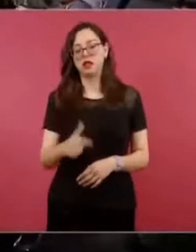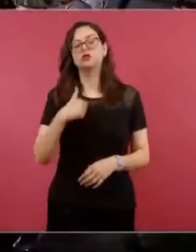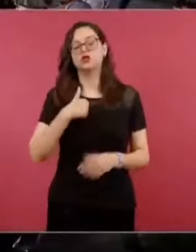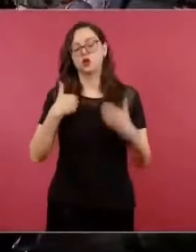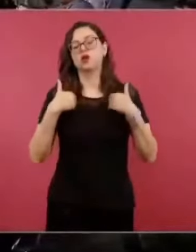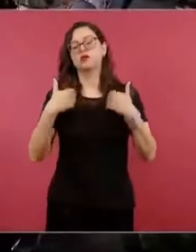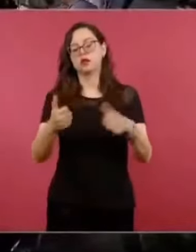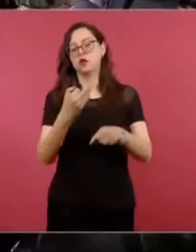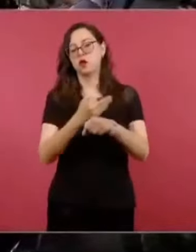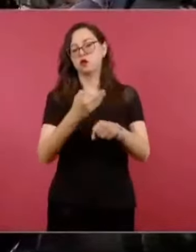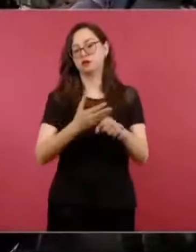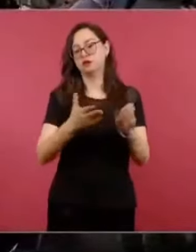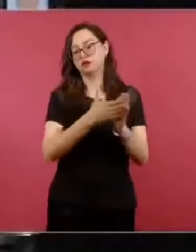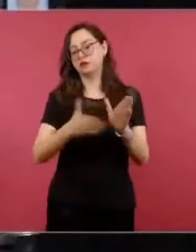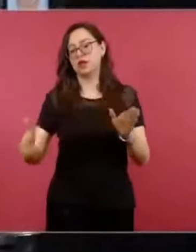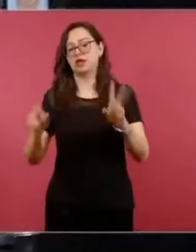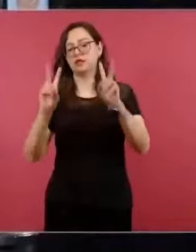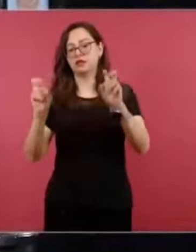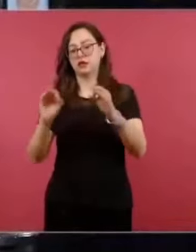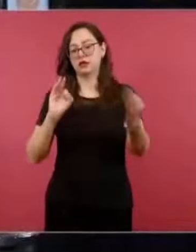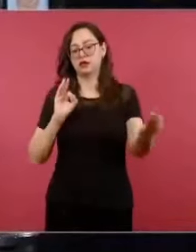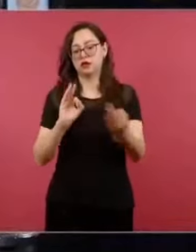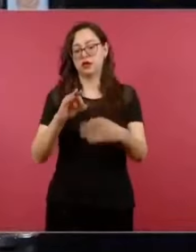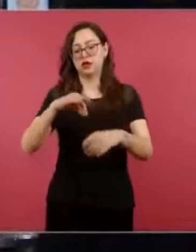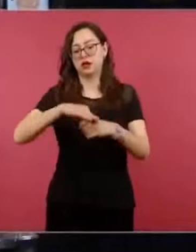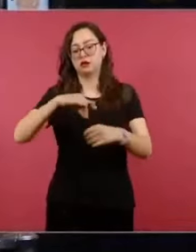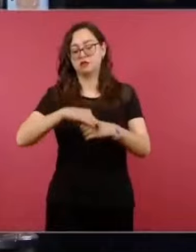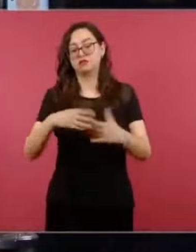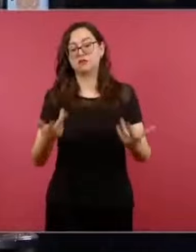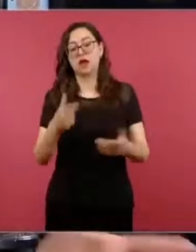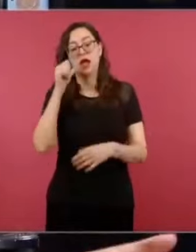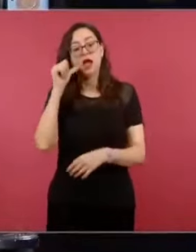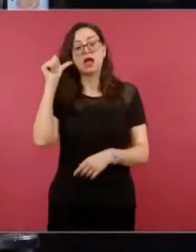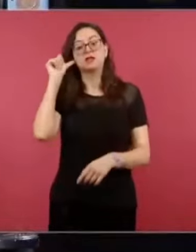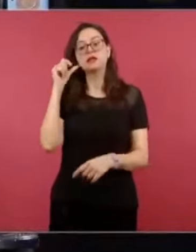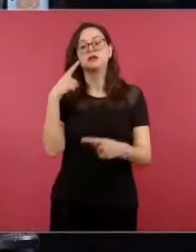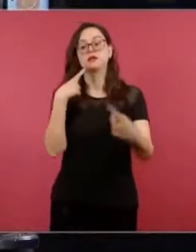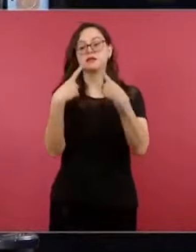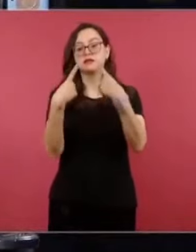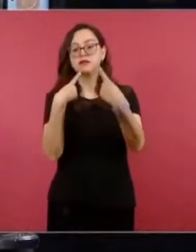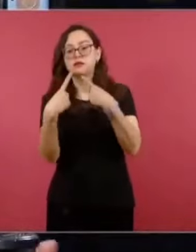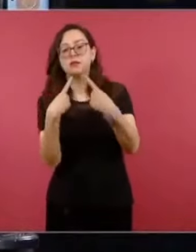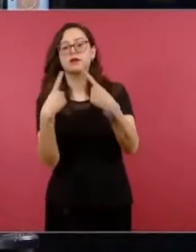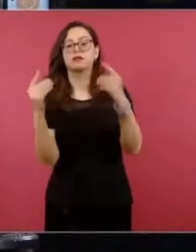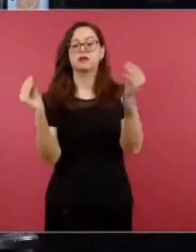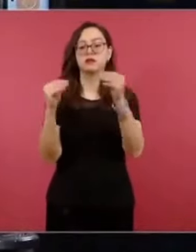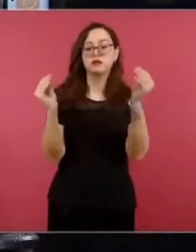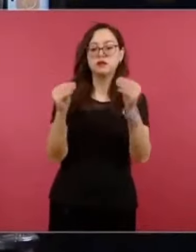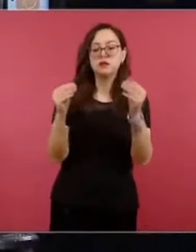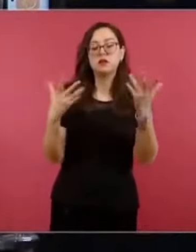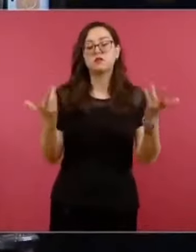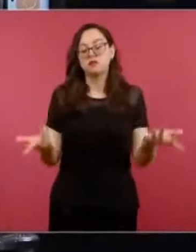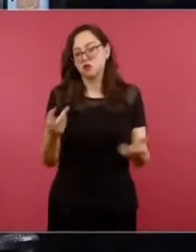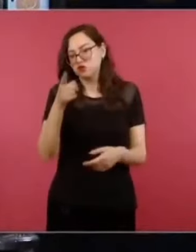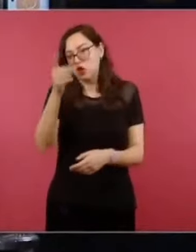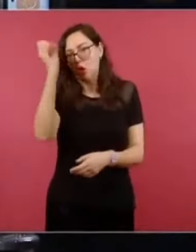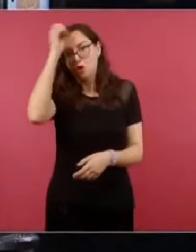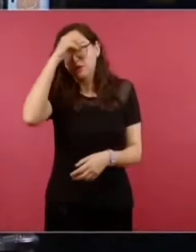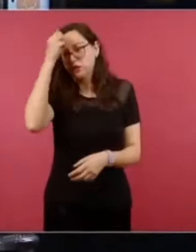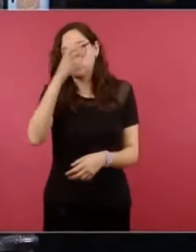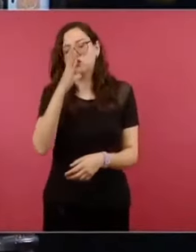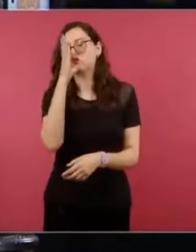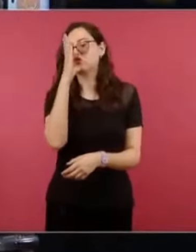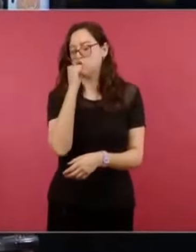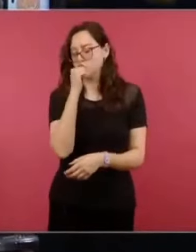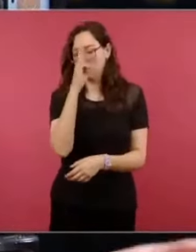no podría darnos ampliamente un comentario acerca del debate, pero a lo mejor sí nos puede platicar si ahora el formato le pareció un poco más adecuado